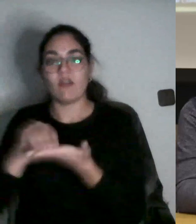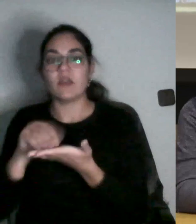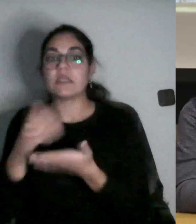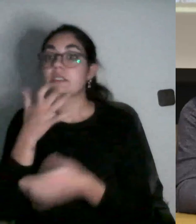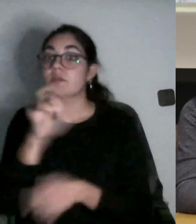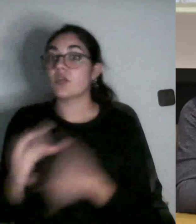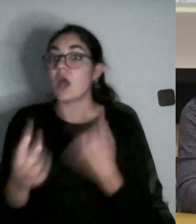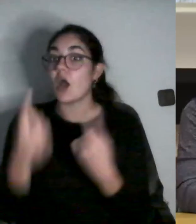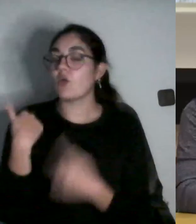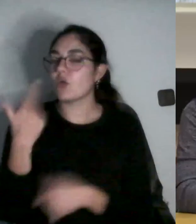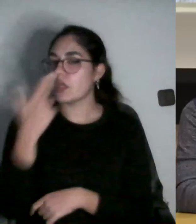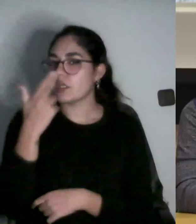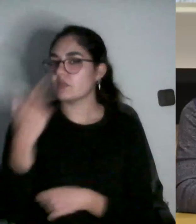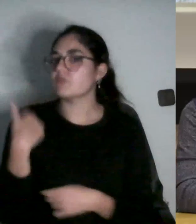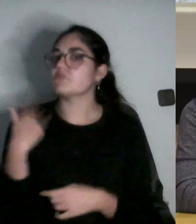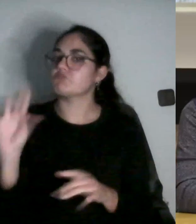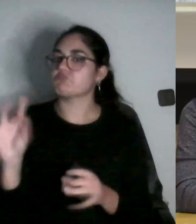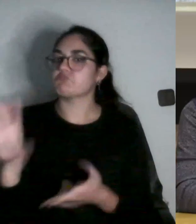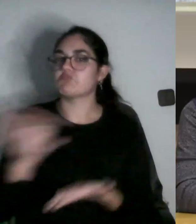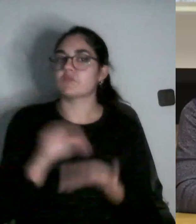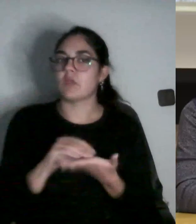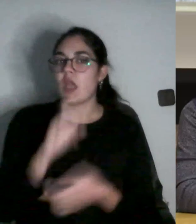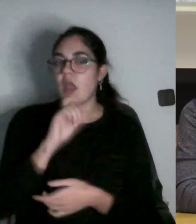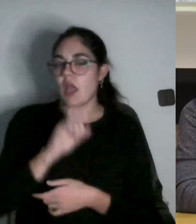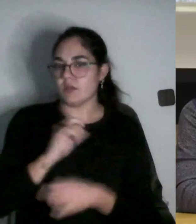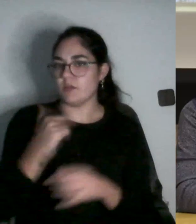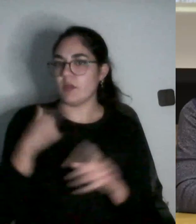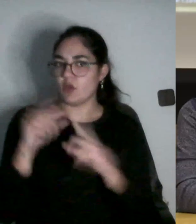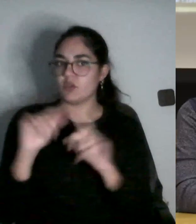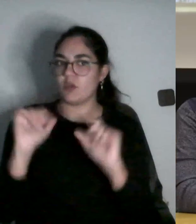nos interesa mucho hablarlo para ponerlo en marcha y aprender un poco de la experiencia